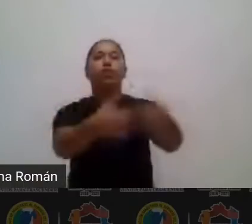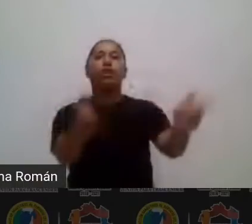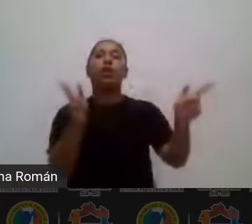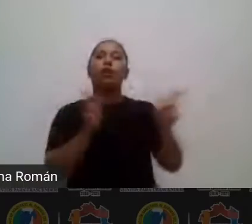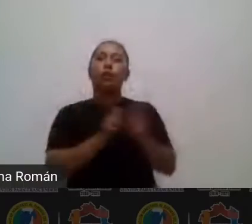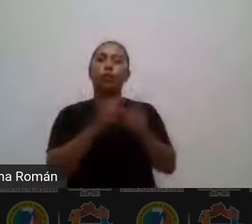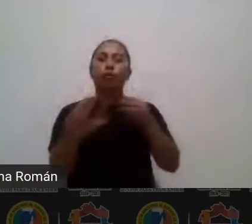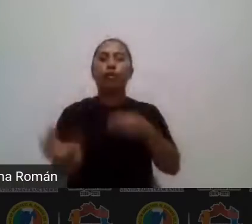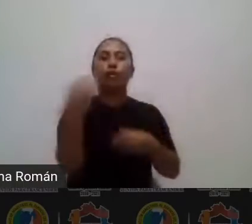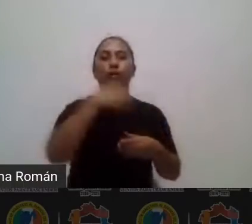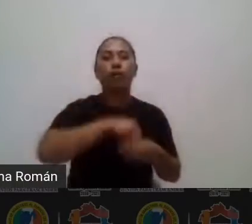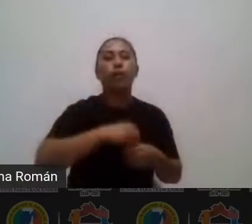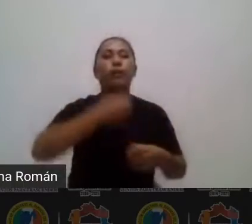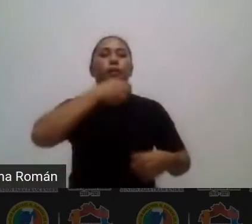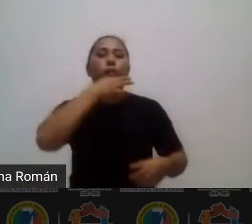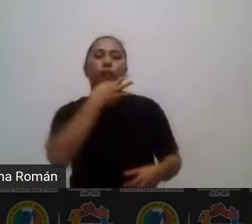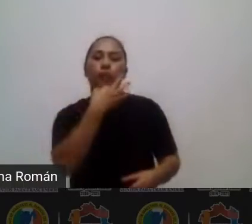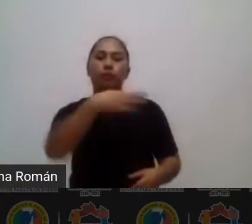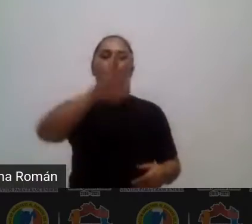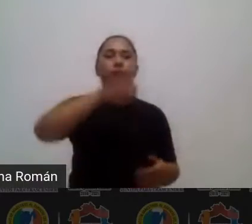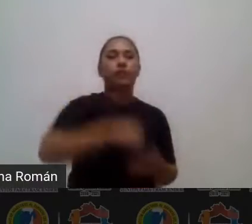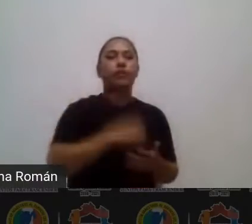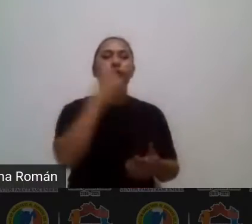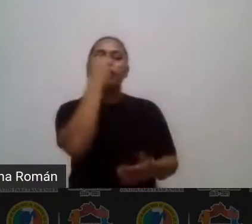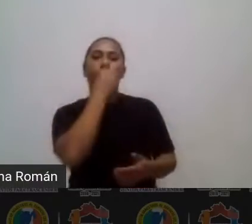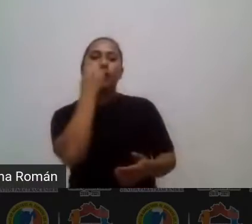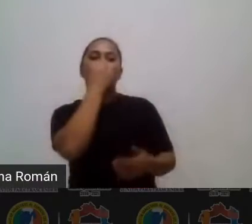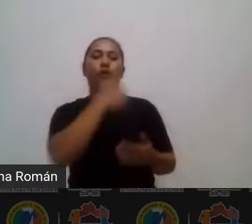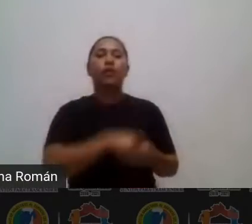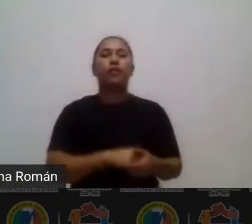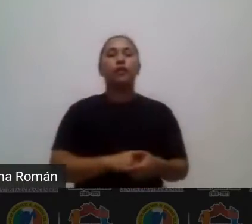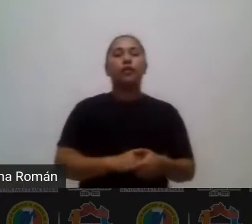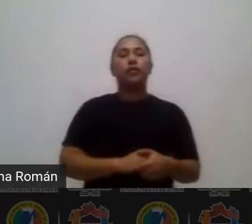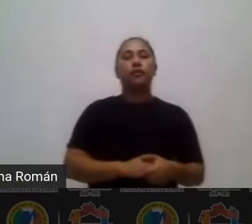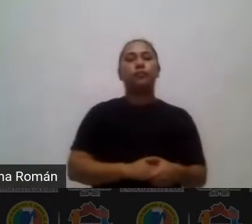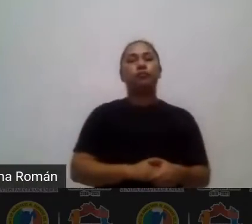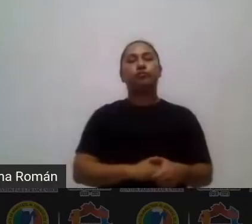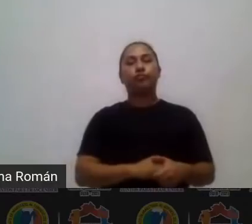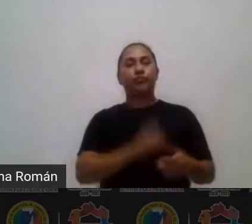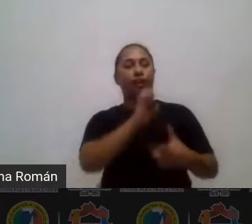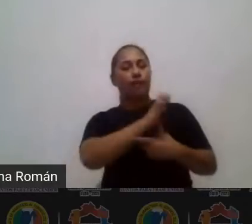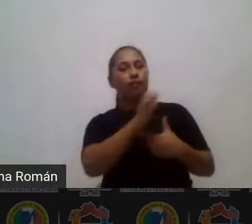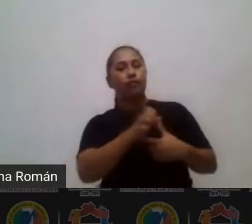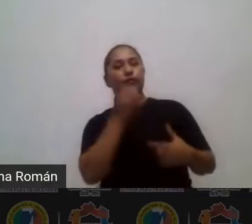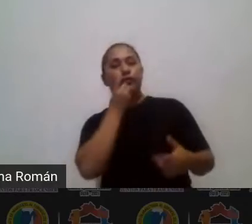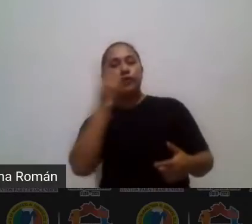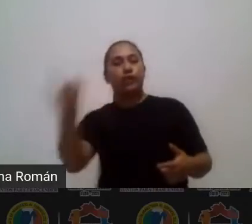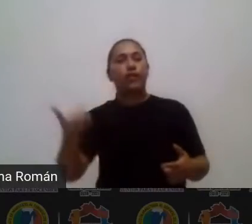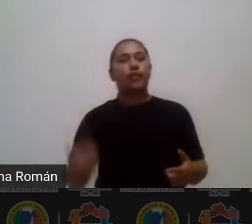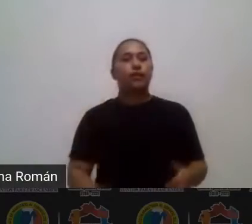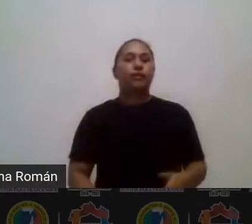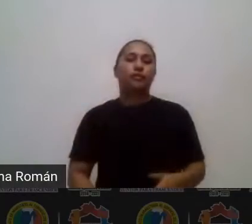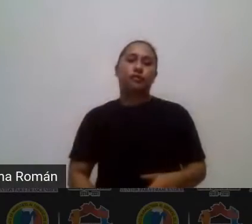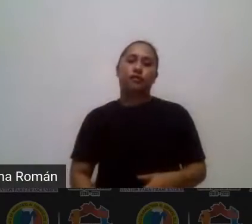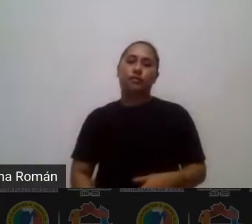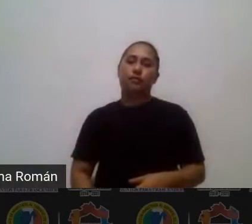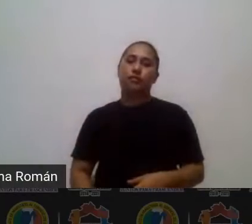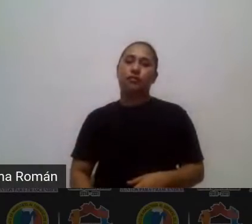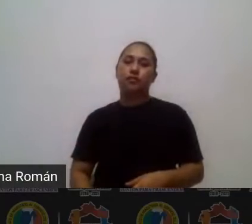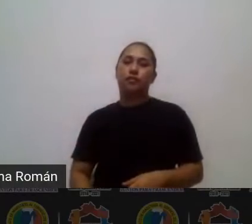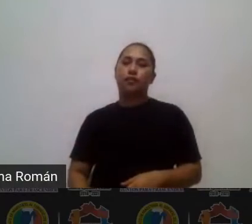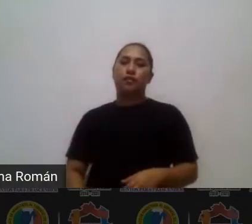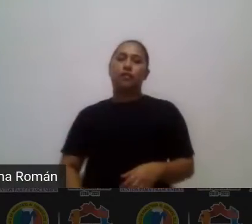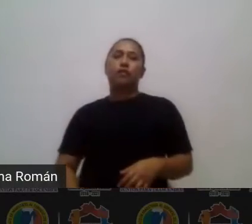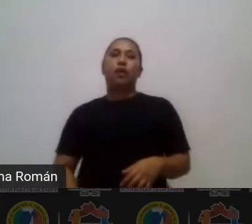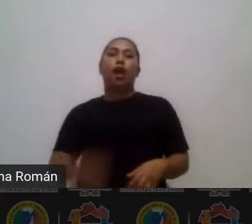festejo así funcionamos entonces cuando decimos hay y a poco le vas a poner 10 a no sé a